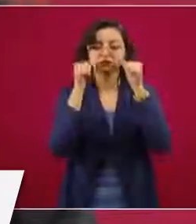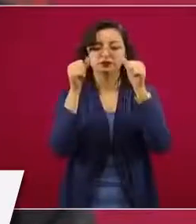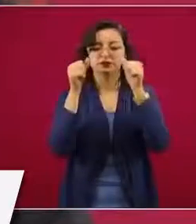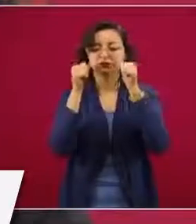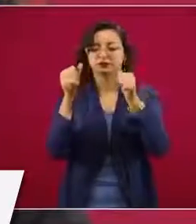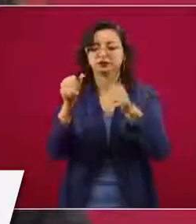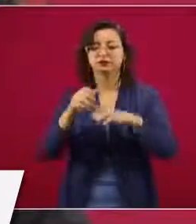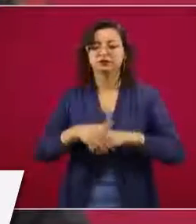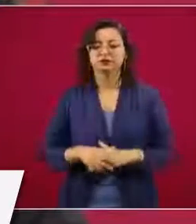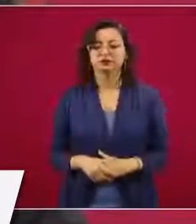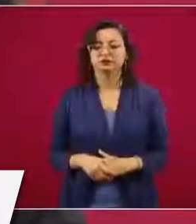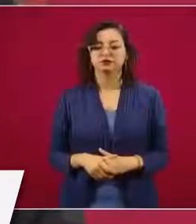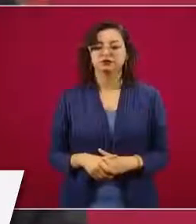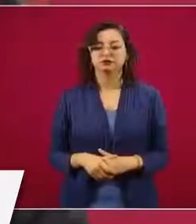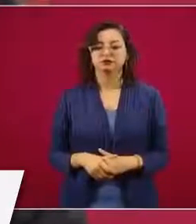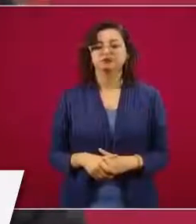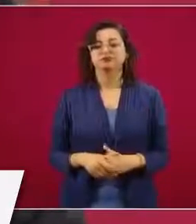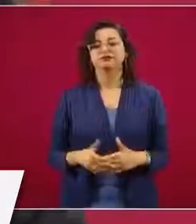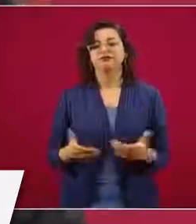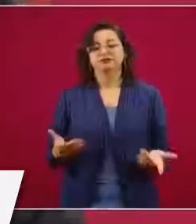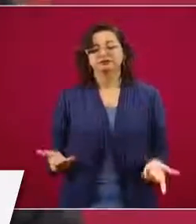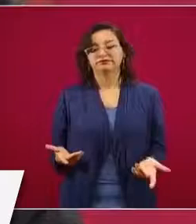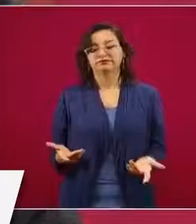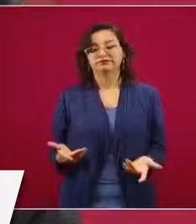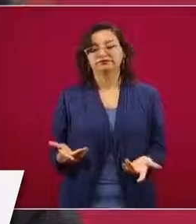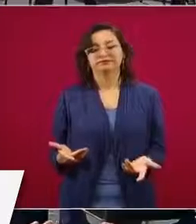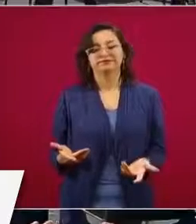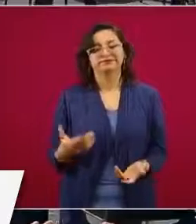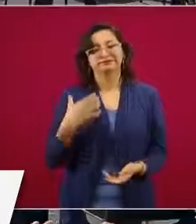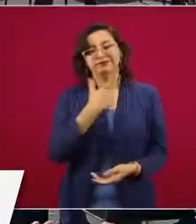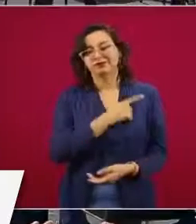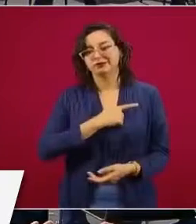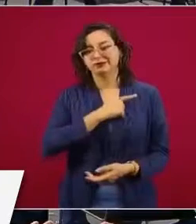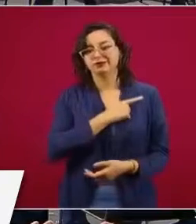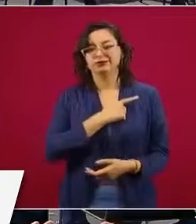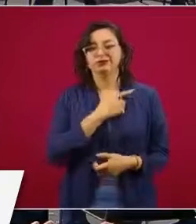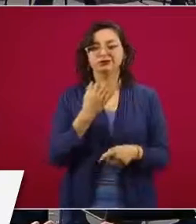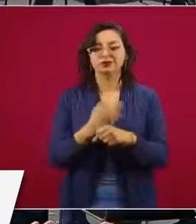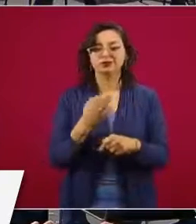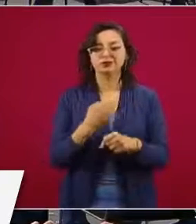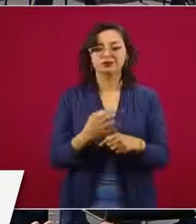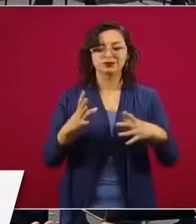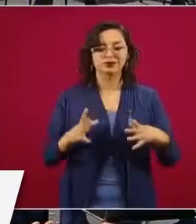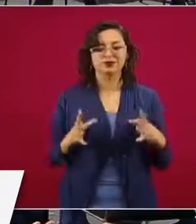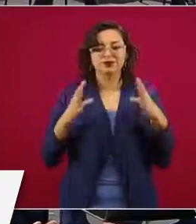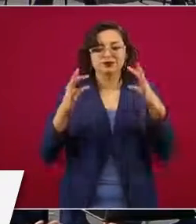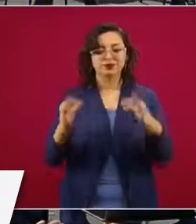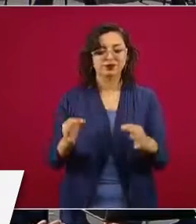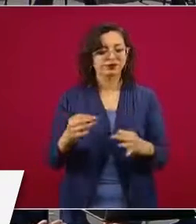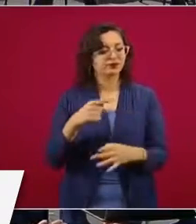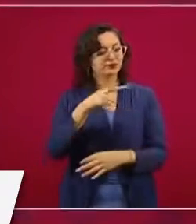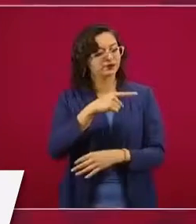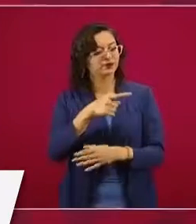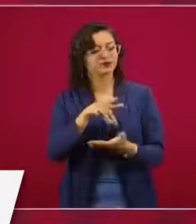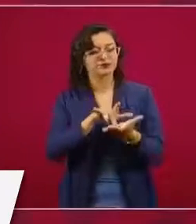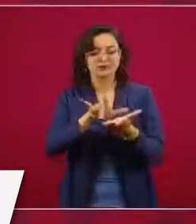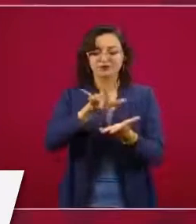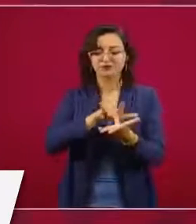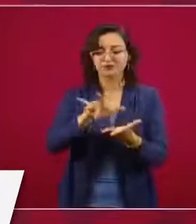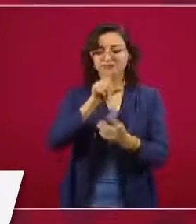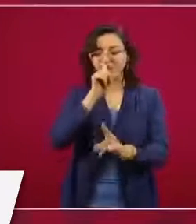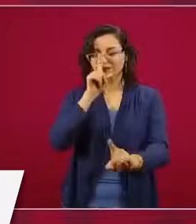Por eso, qué bien que la fundación está centrando su ayuda